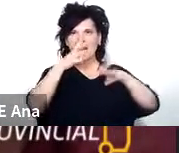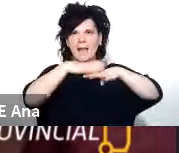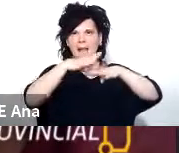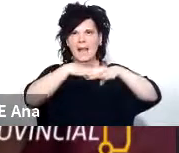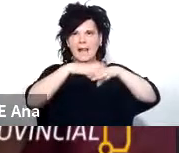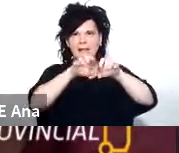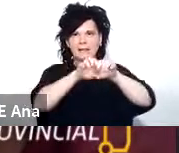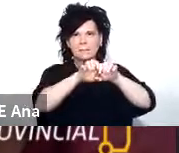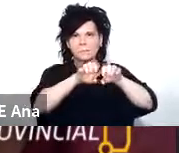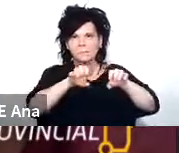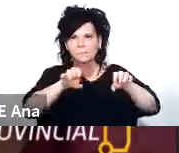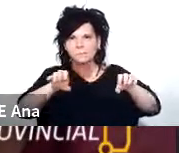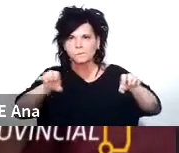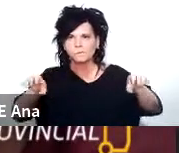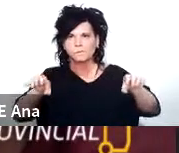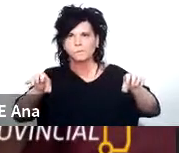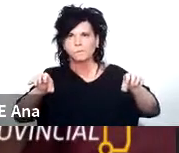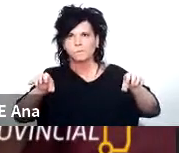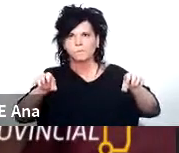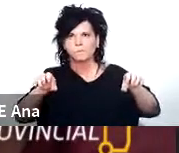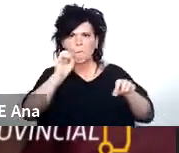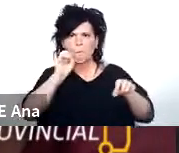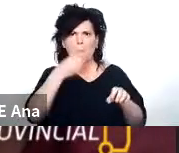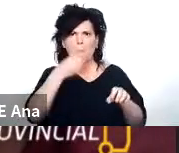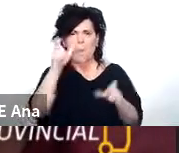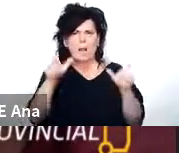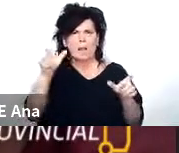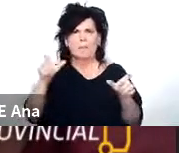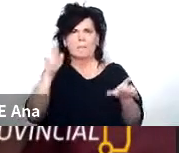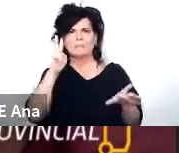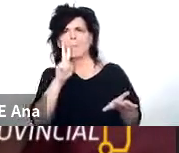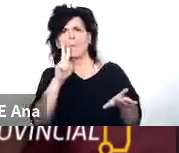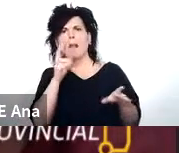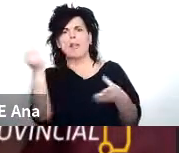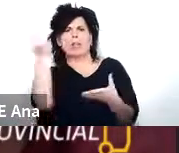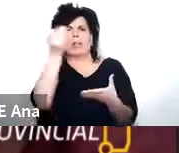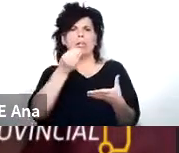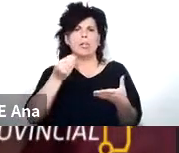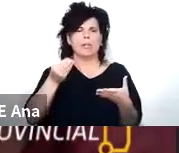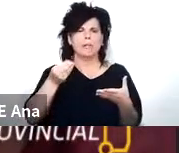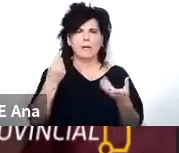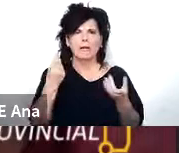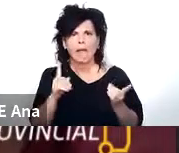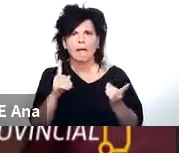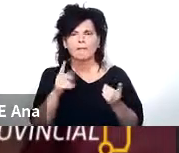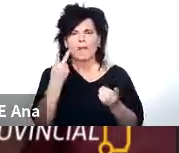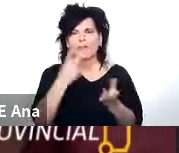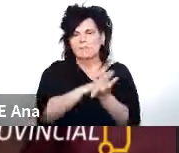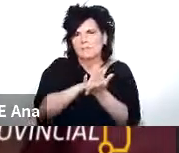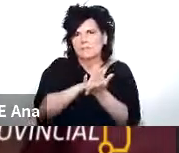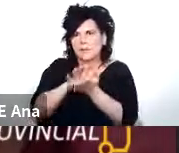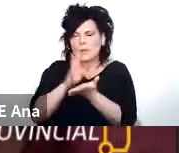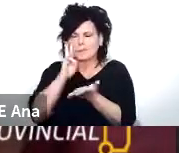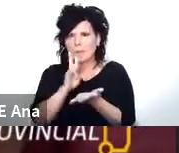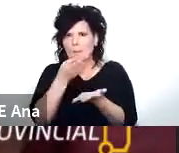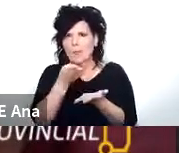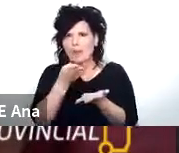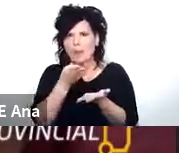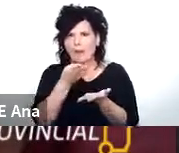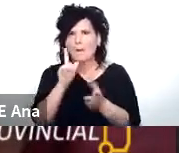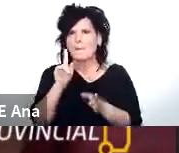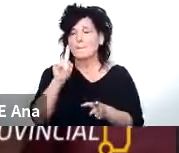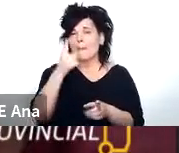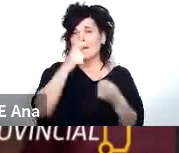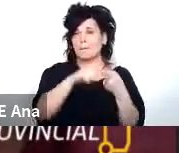que claramente cualquier persona ve muy gráficamente que dos cuestiones primero que no todas